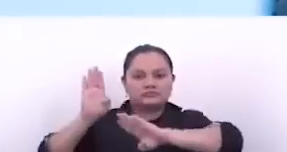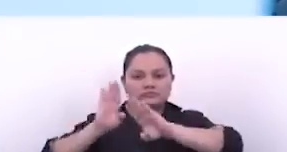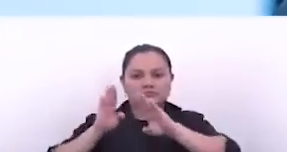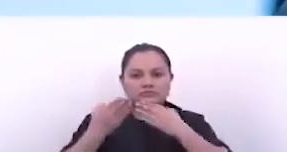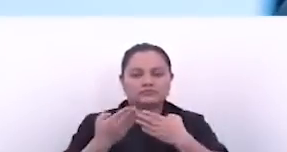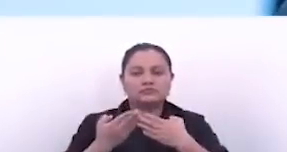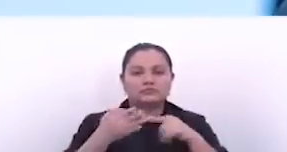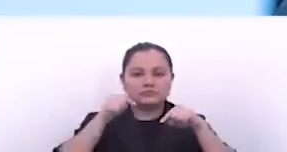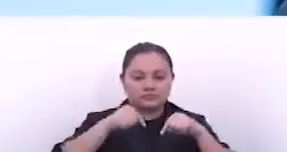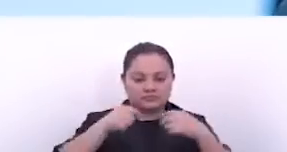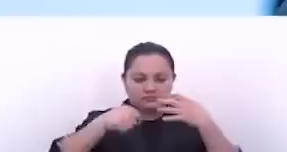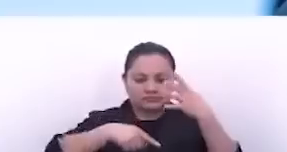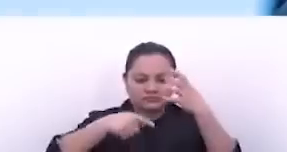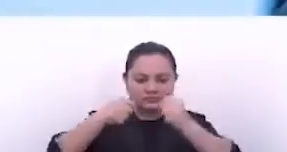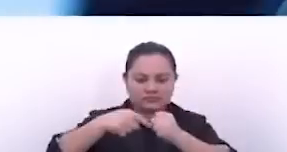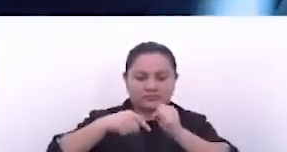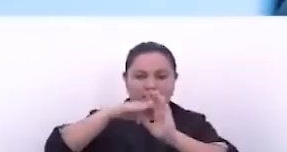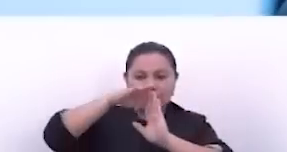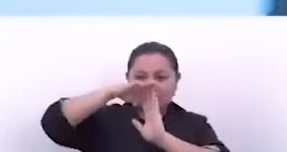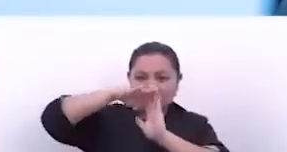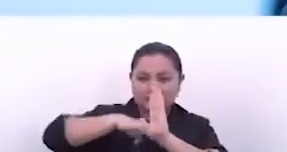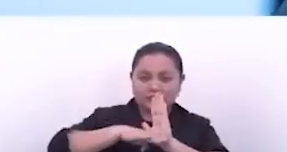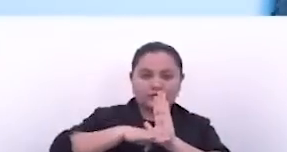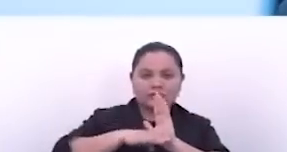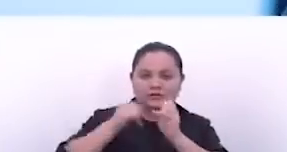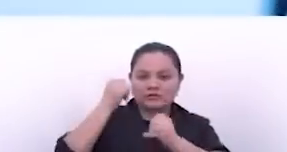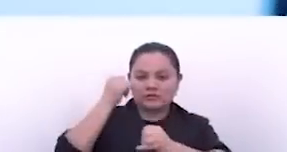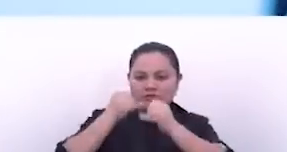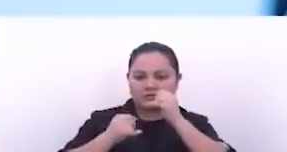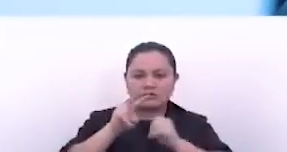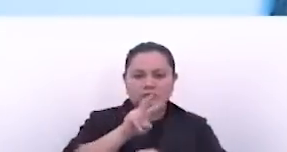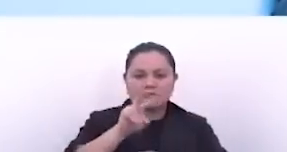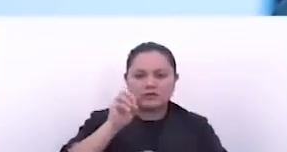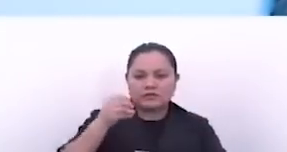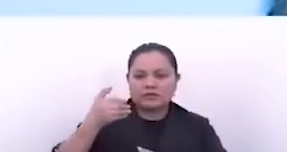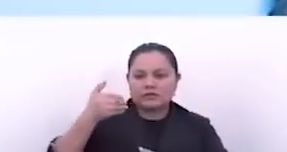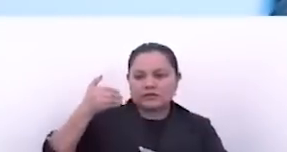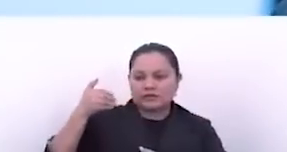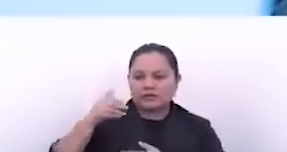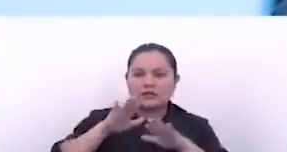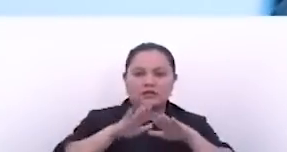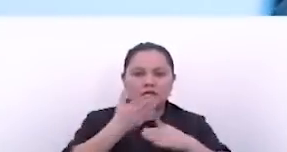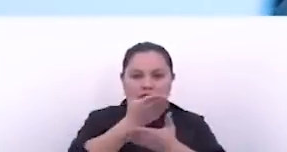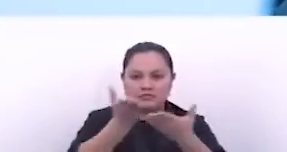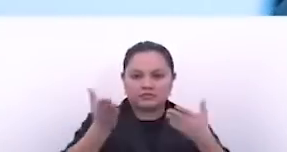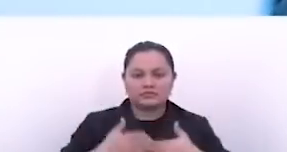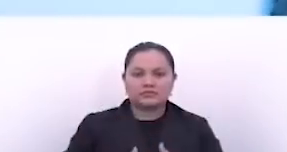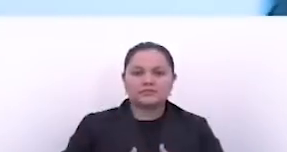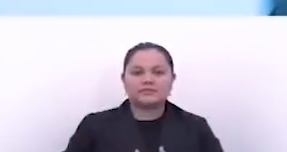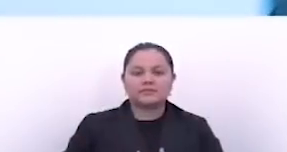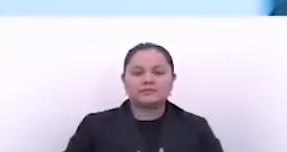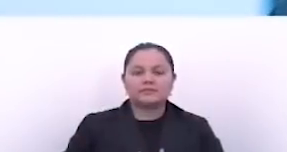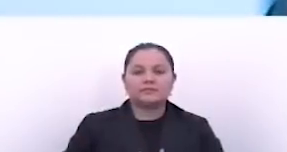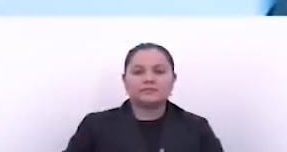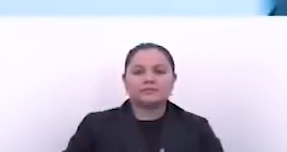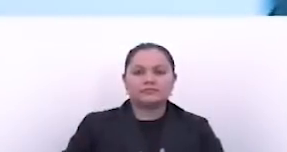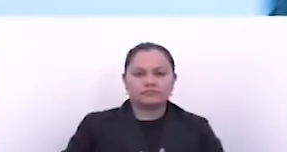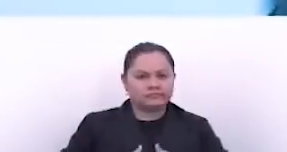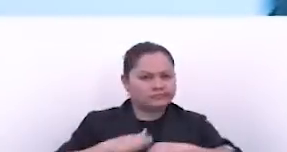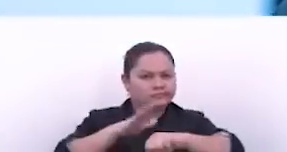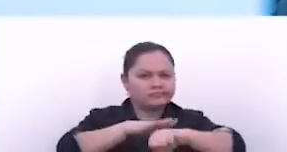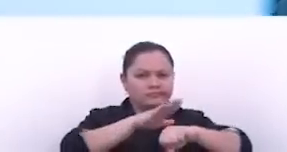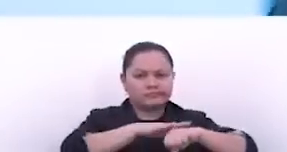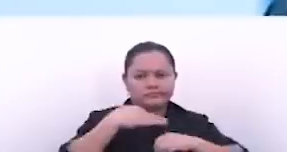Tendremos la cosecha más baja de los últimos 20 años y es gracias a ustedes. Y invito